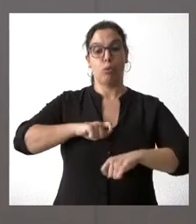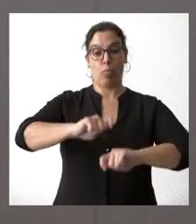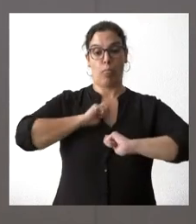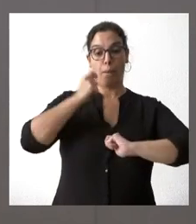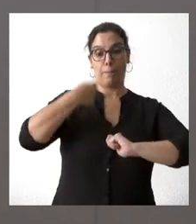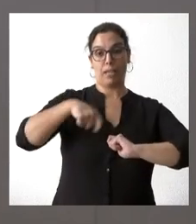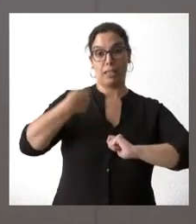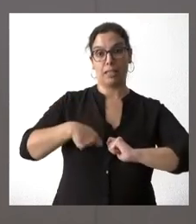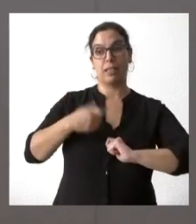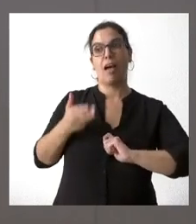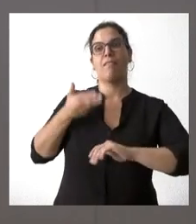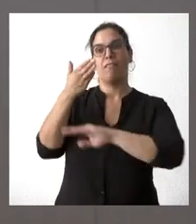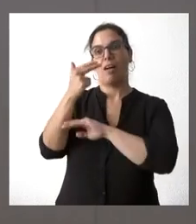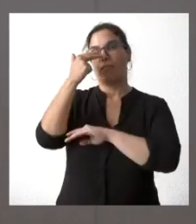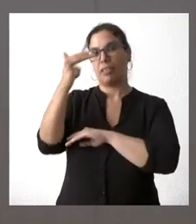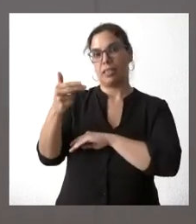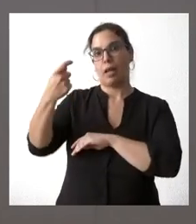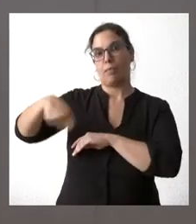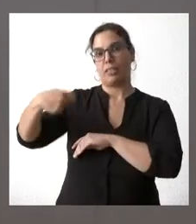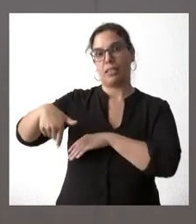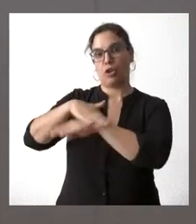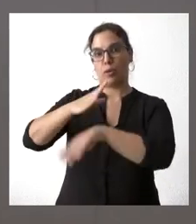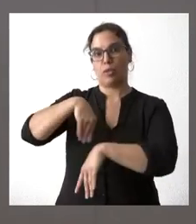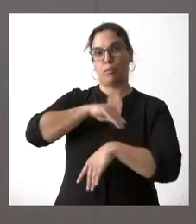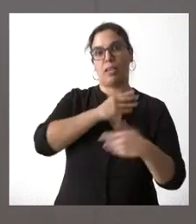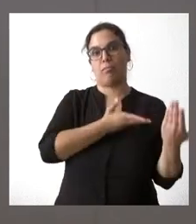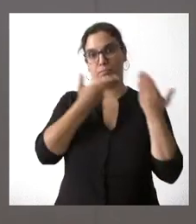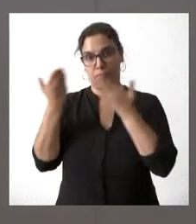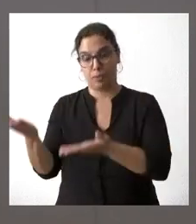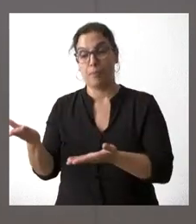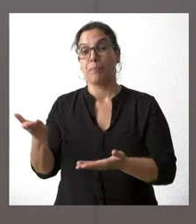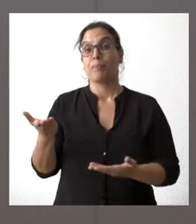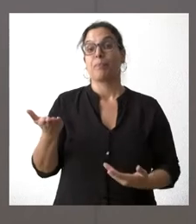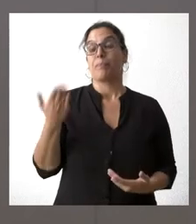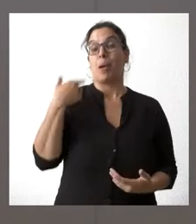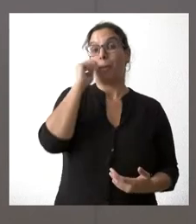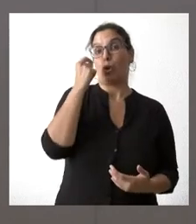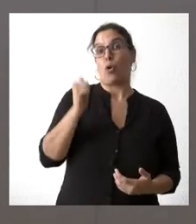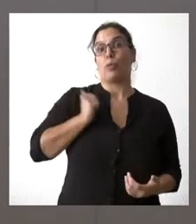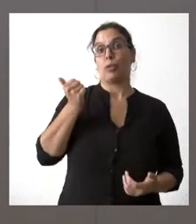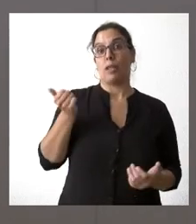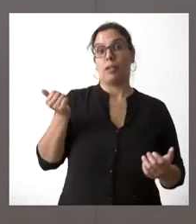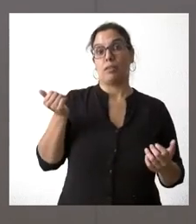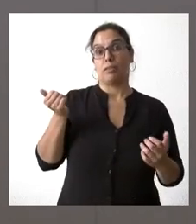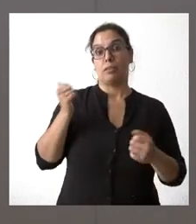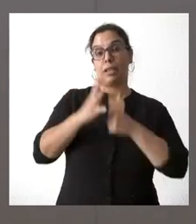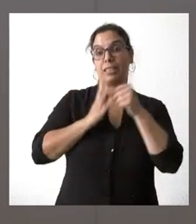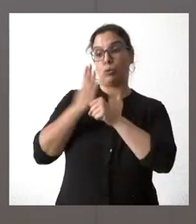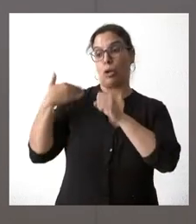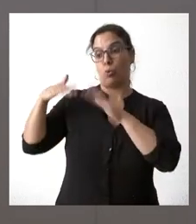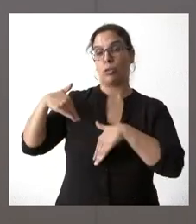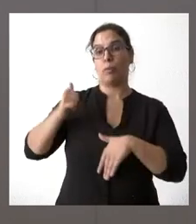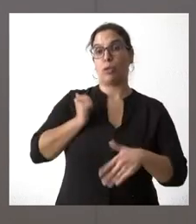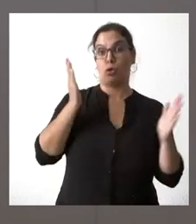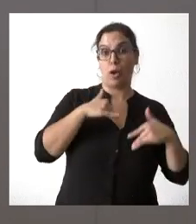Gobierno de España. No fue esta la oportunidad que tuvo Alfonso Fernández Mañue con la pasada legislatura, pero sí